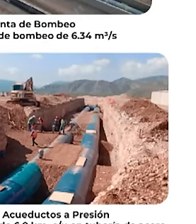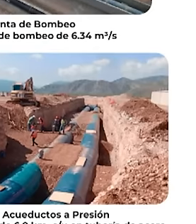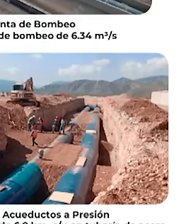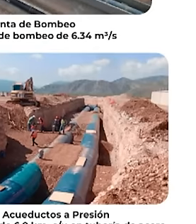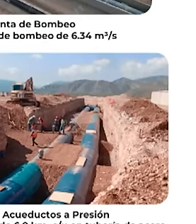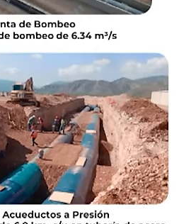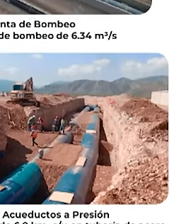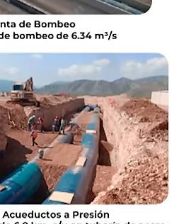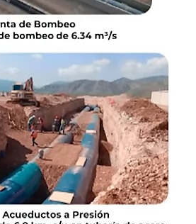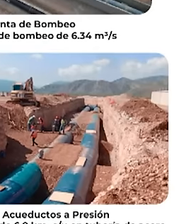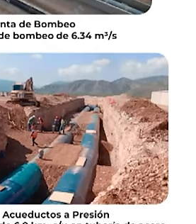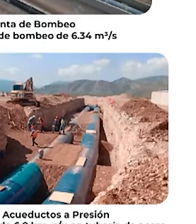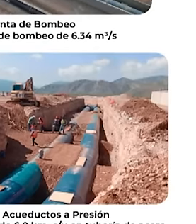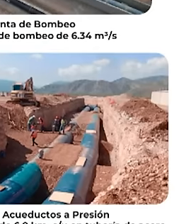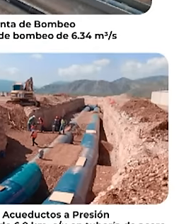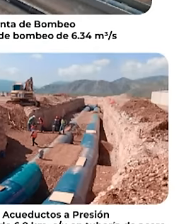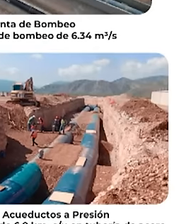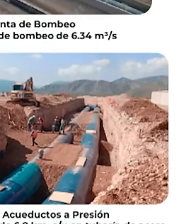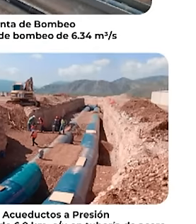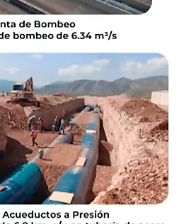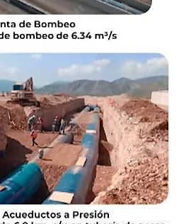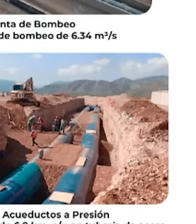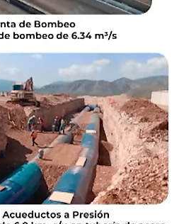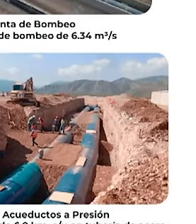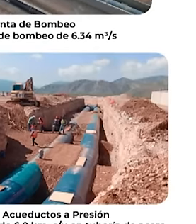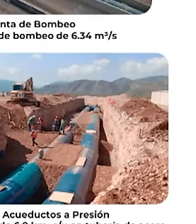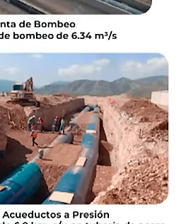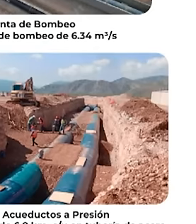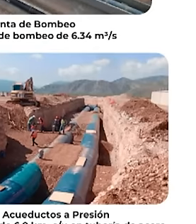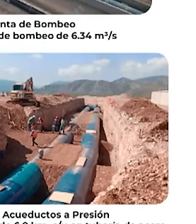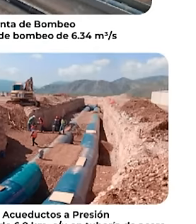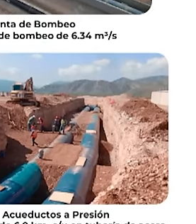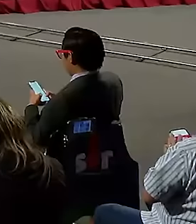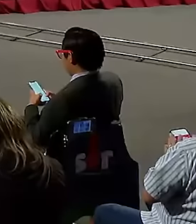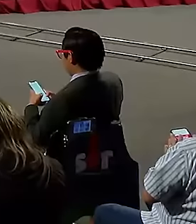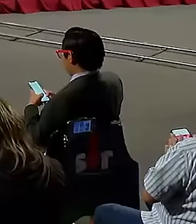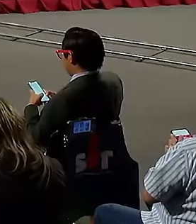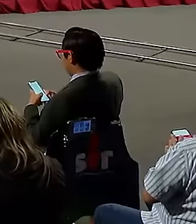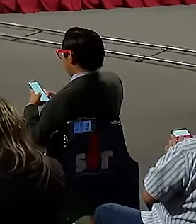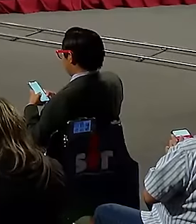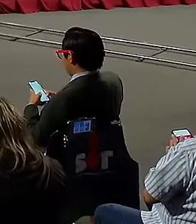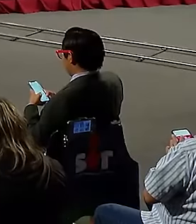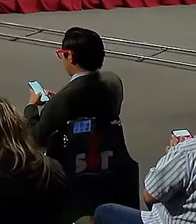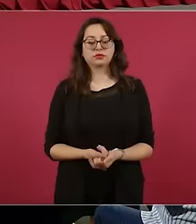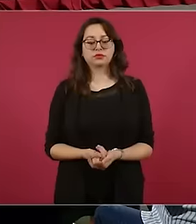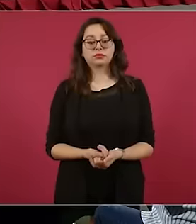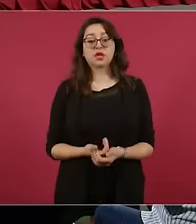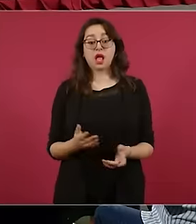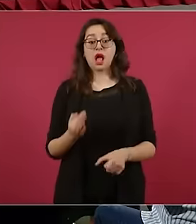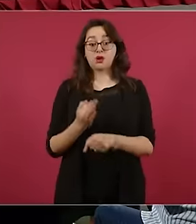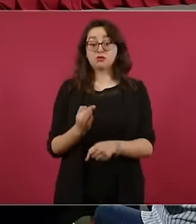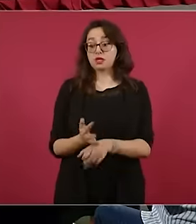módulo por 600 litros por segundo y en el transcurso de la siguiente semana operará otro módulo